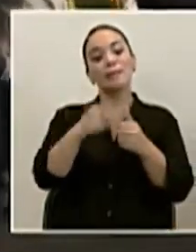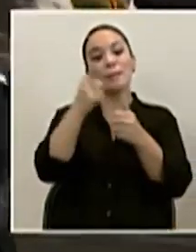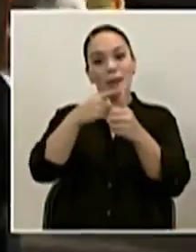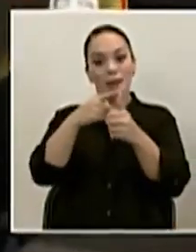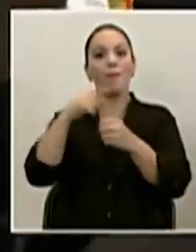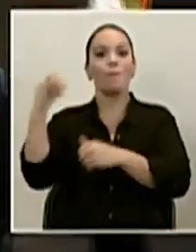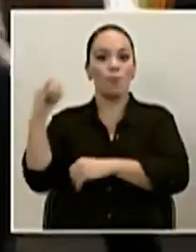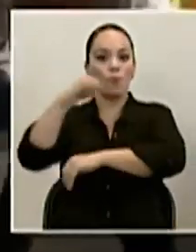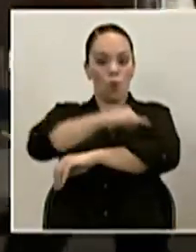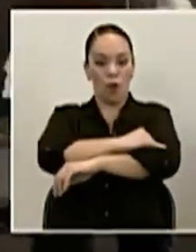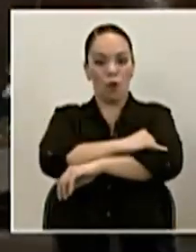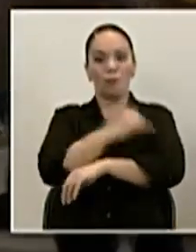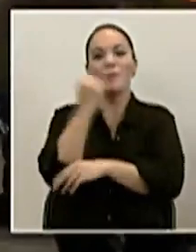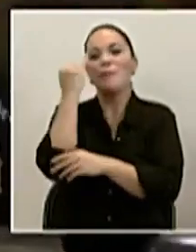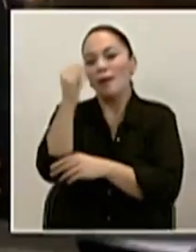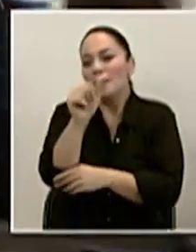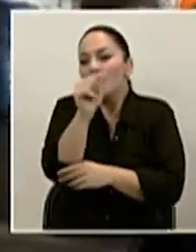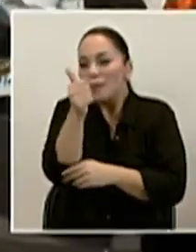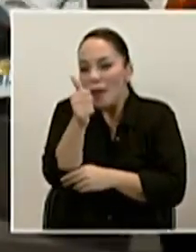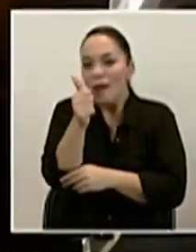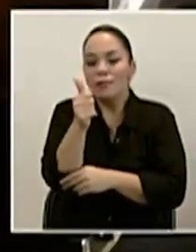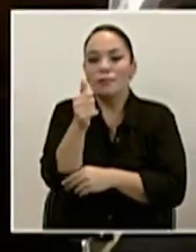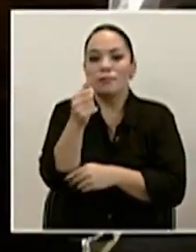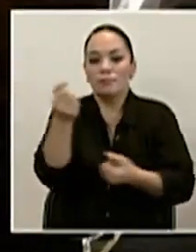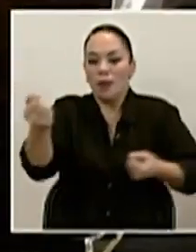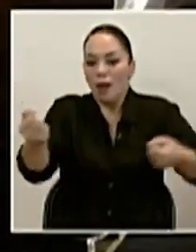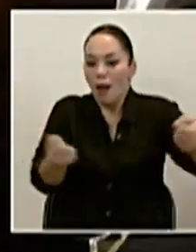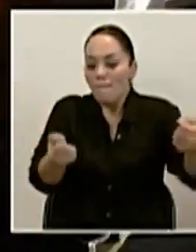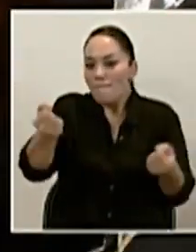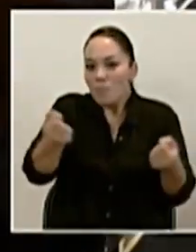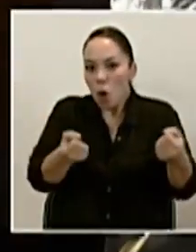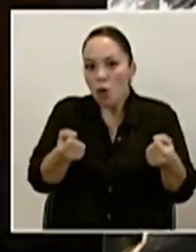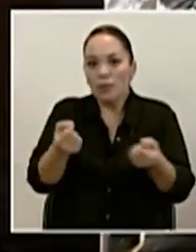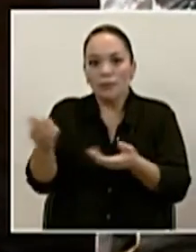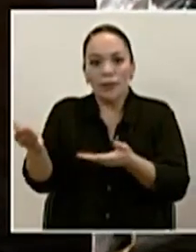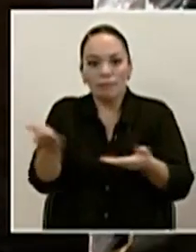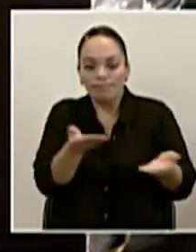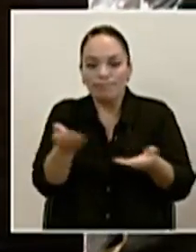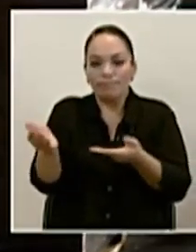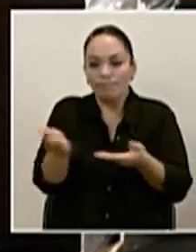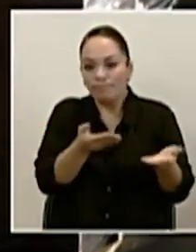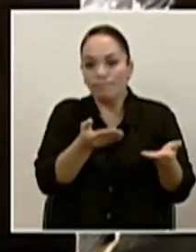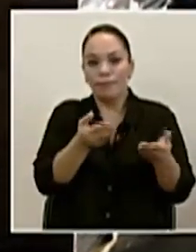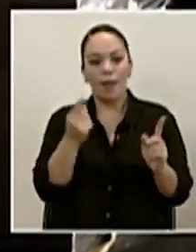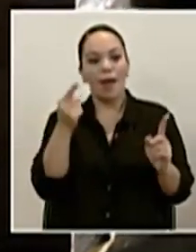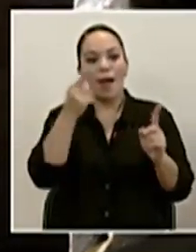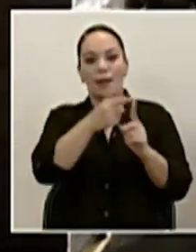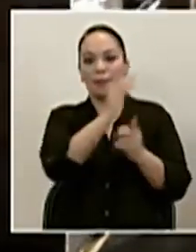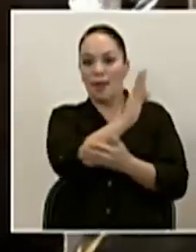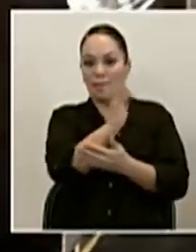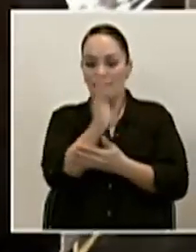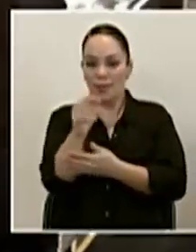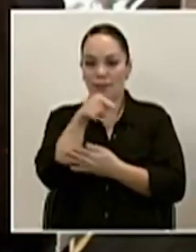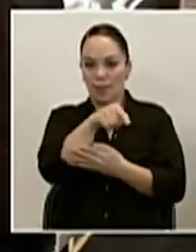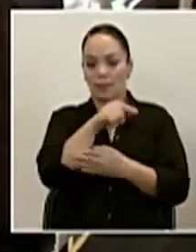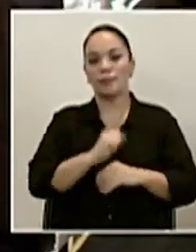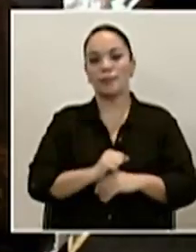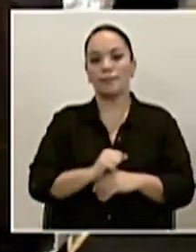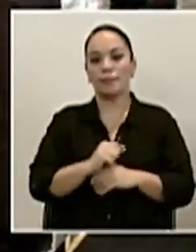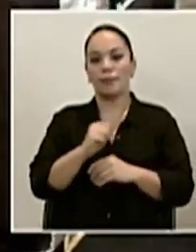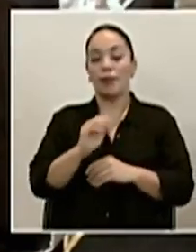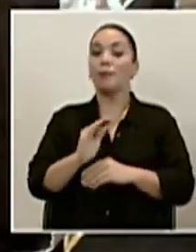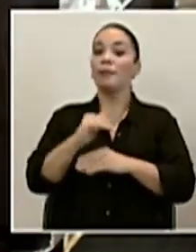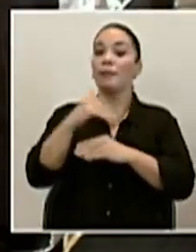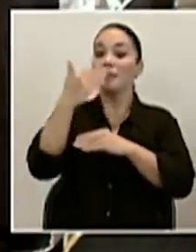sólo un vuelo requirió 10 camiones para cargar todo ese producto hacia nuestros almacenes. Los próximos dos vuelos llegarán